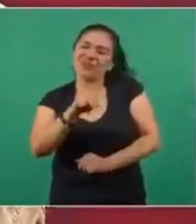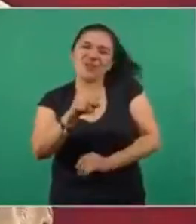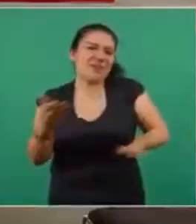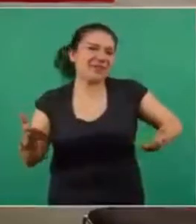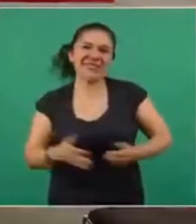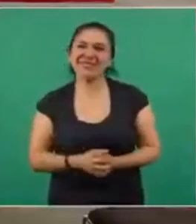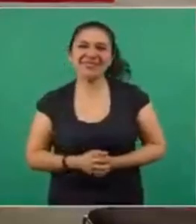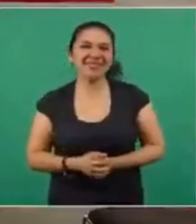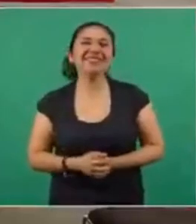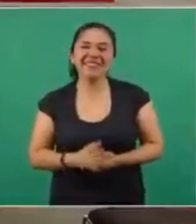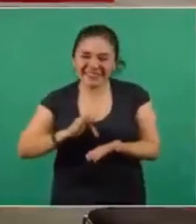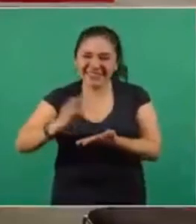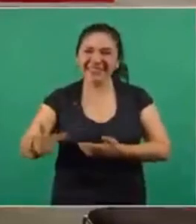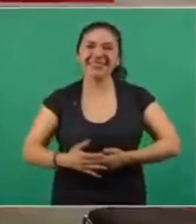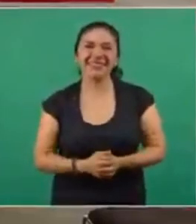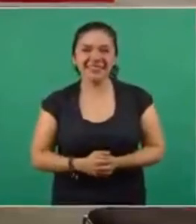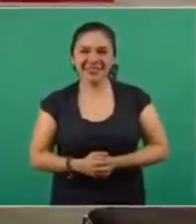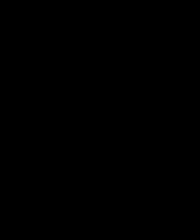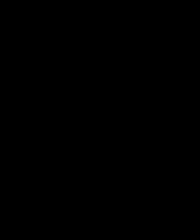no. Perfecto, gracias.